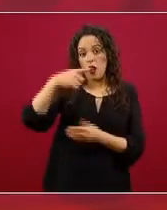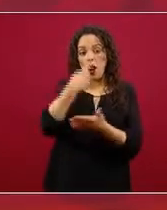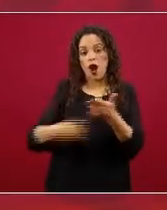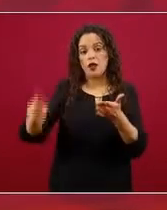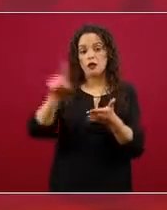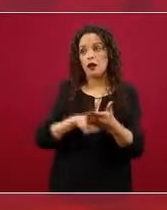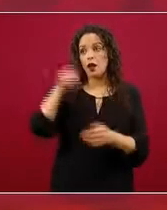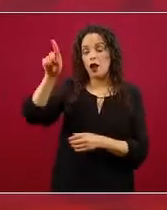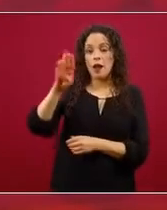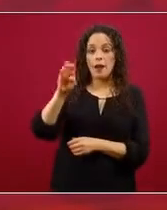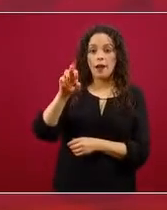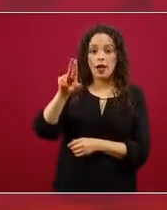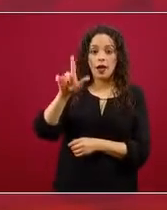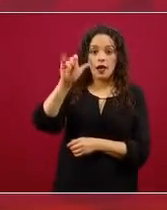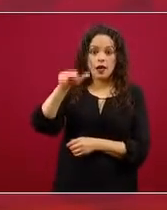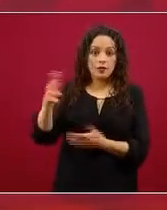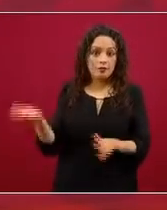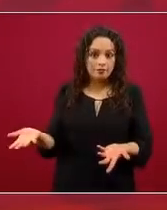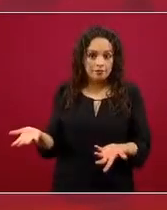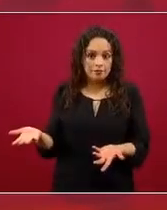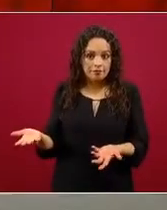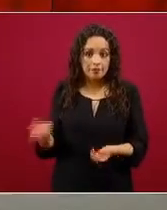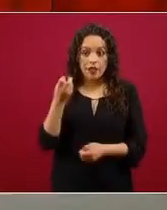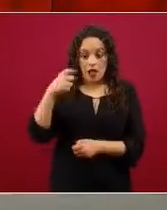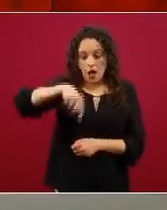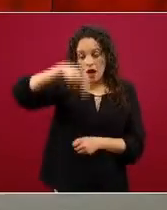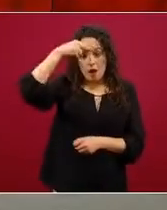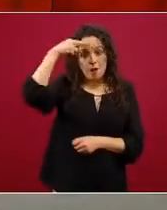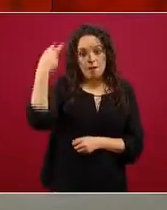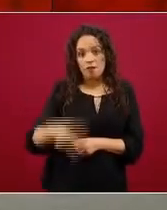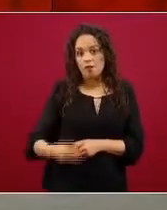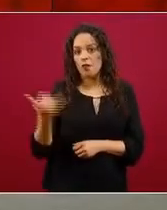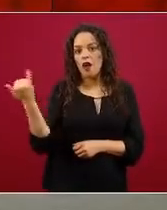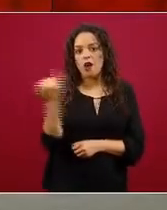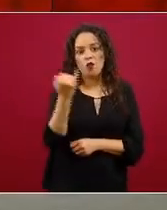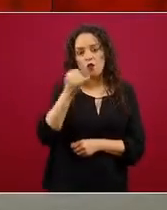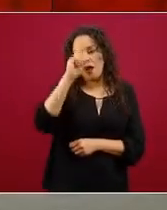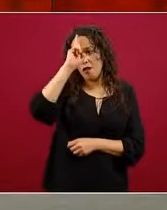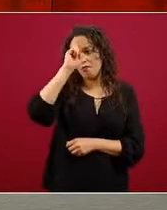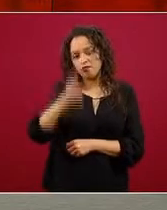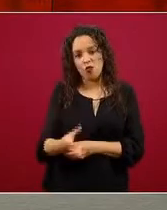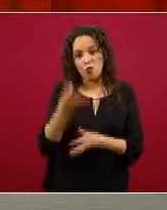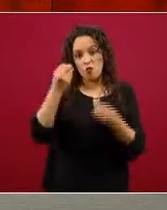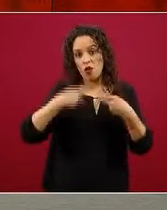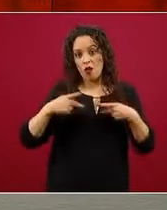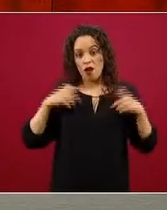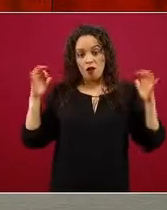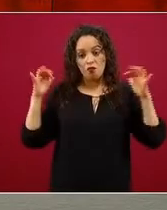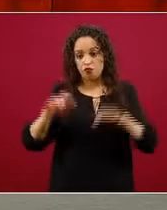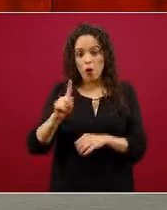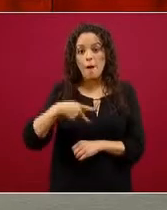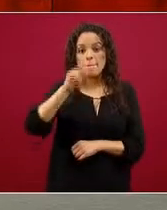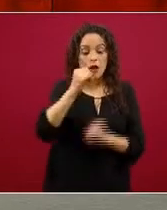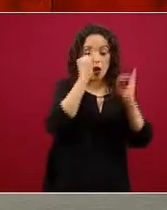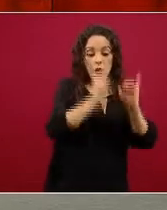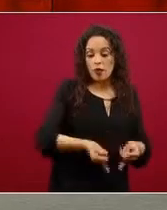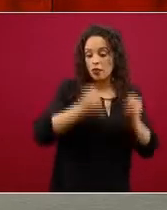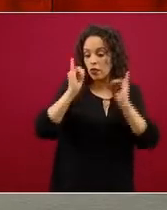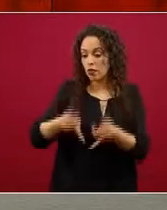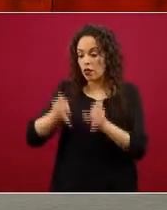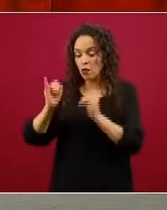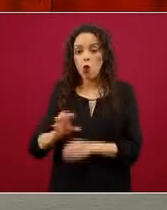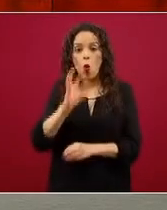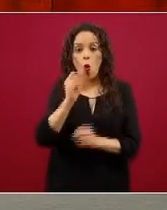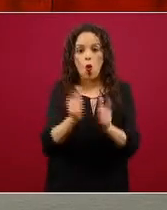actividad de esa magnitud en México sería inapropiada, pero el ejercicio en forma individual o en pequeños grupos